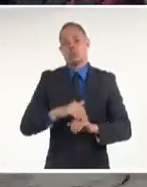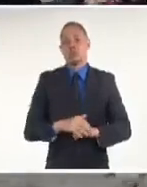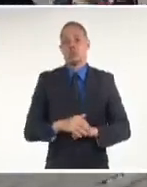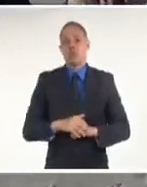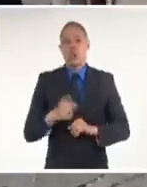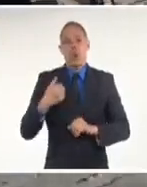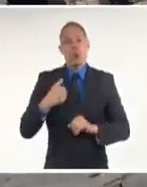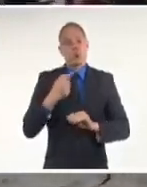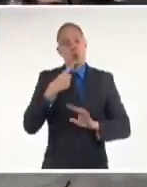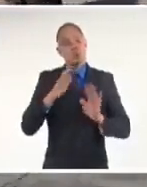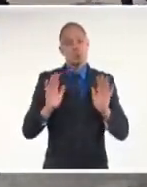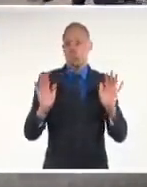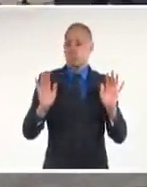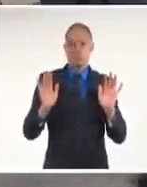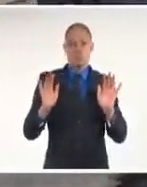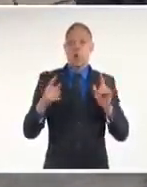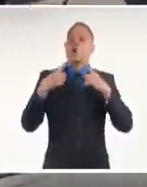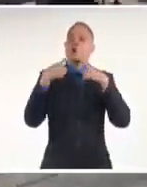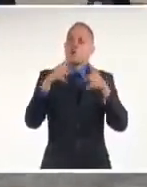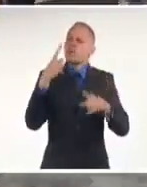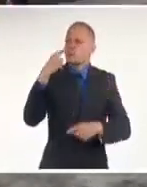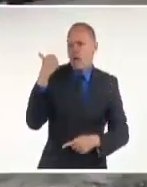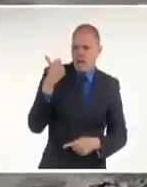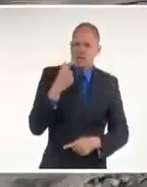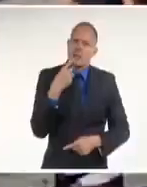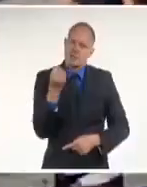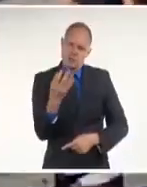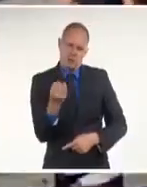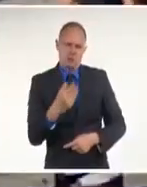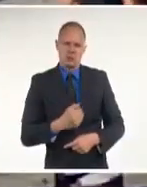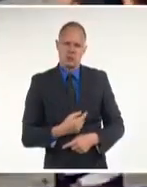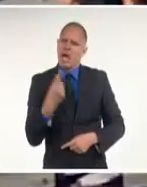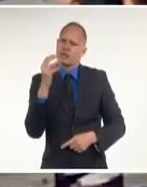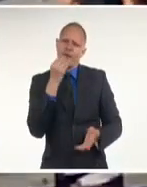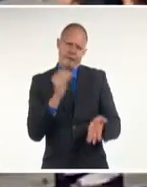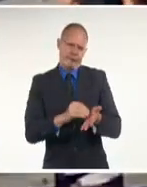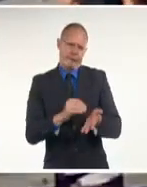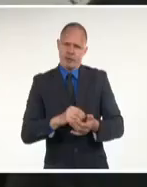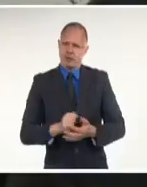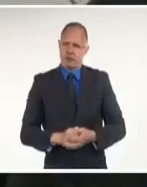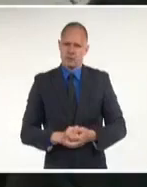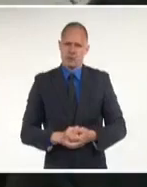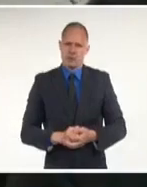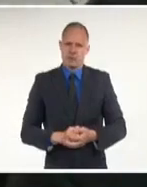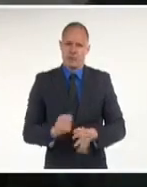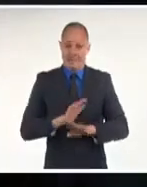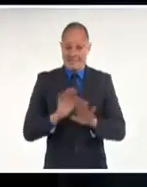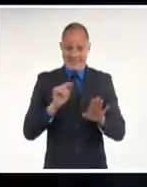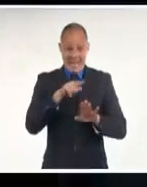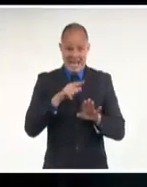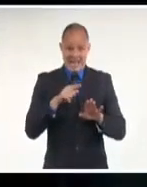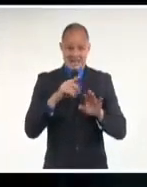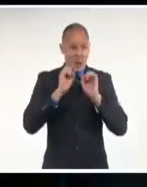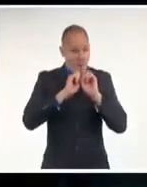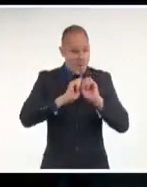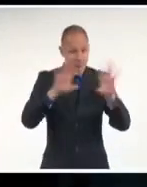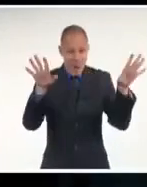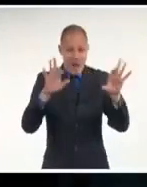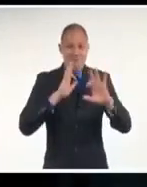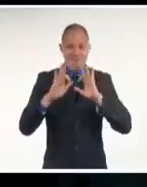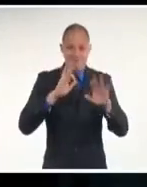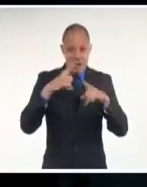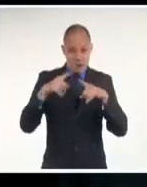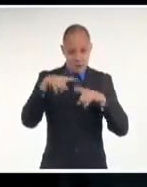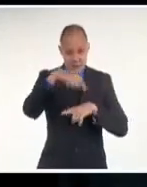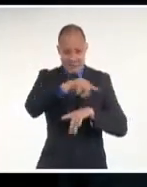la mentira en torno al hecho que aconteció en su casa. Después de publicar esto, algunos medios, sobre todo en